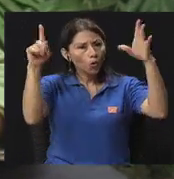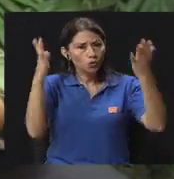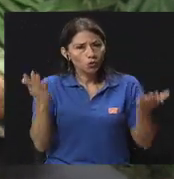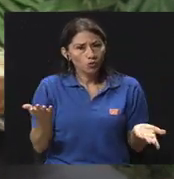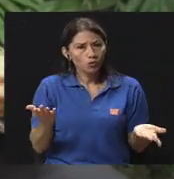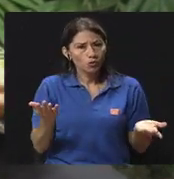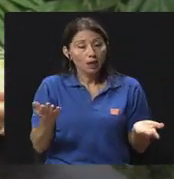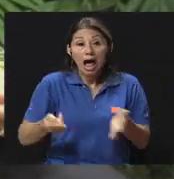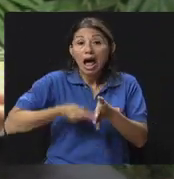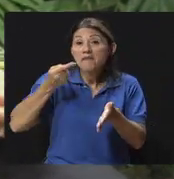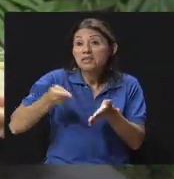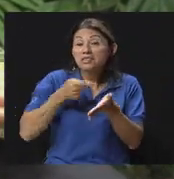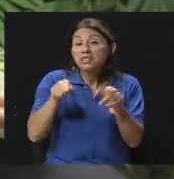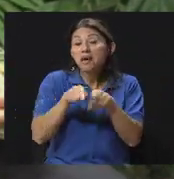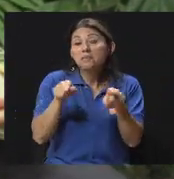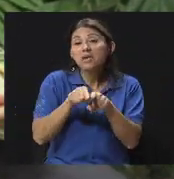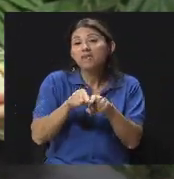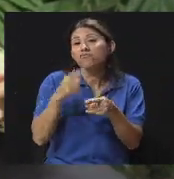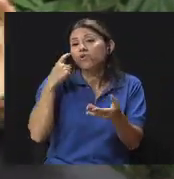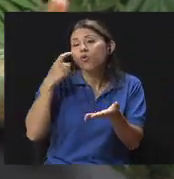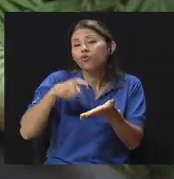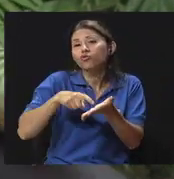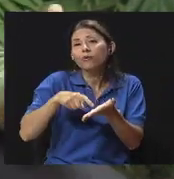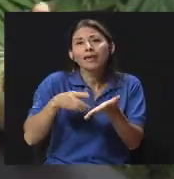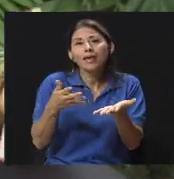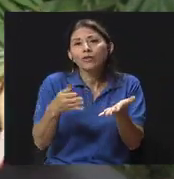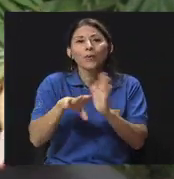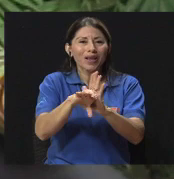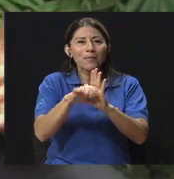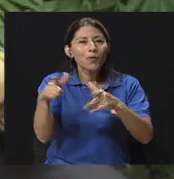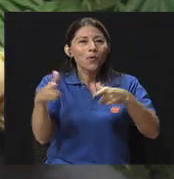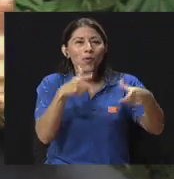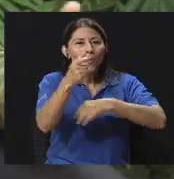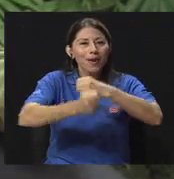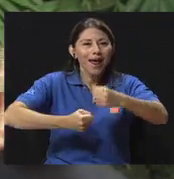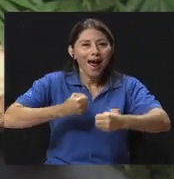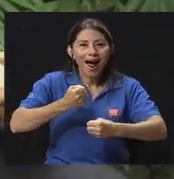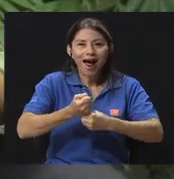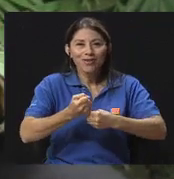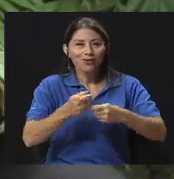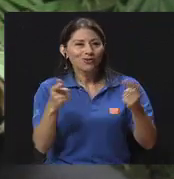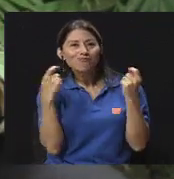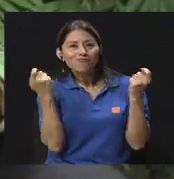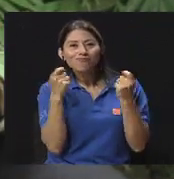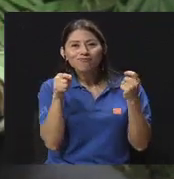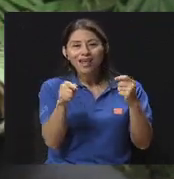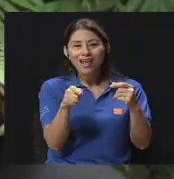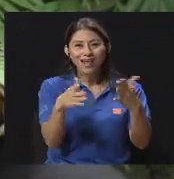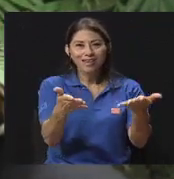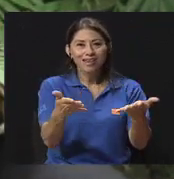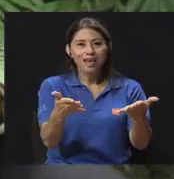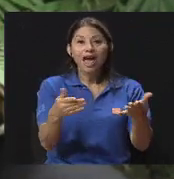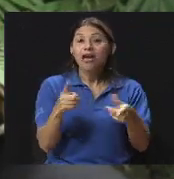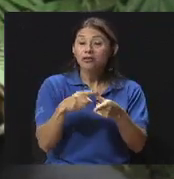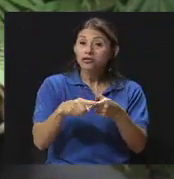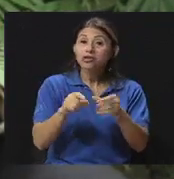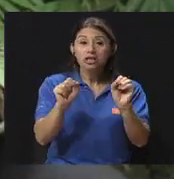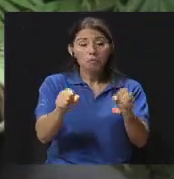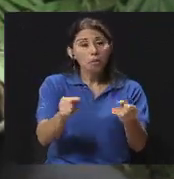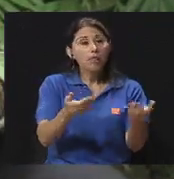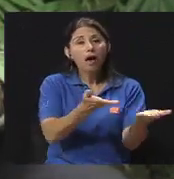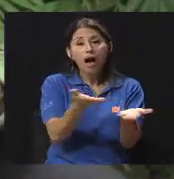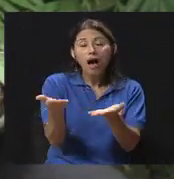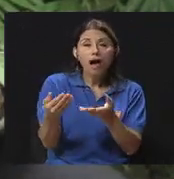Reconocimiento a veces hasta por un cumpleaños que se celebre y que se le pueda permitir ese espacio para que todos lo